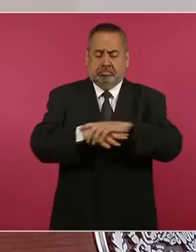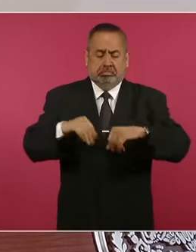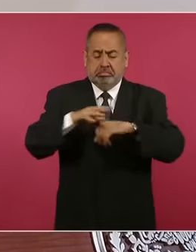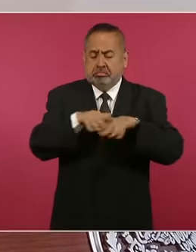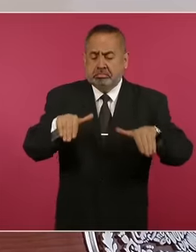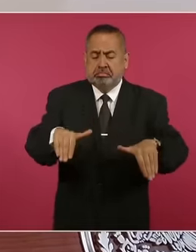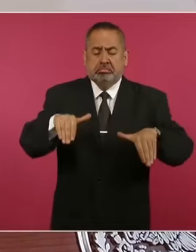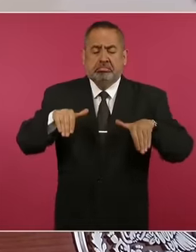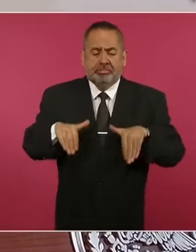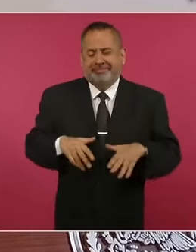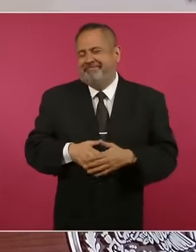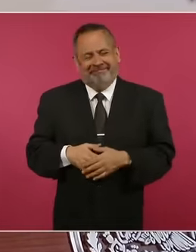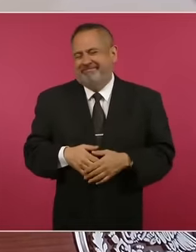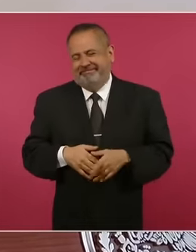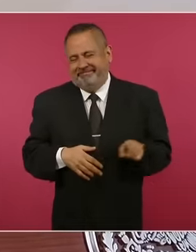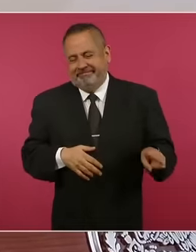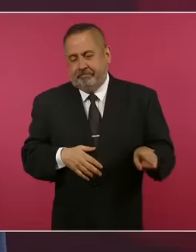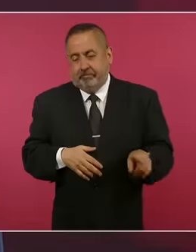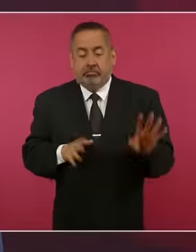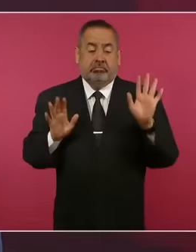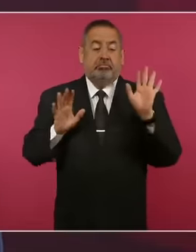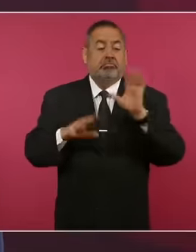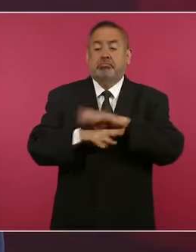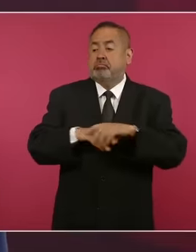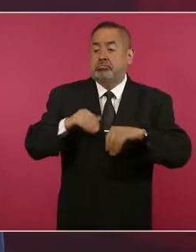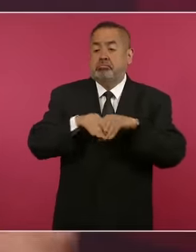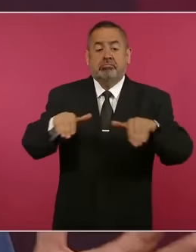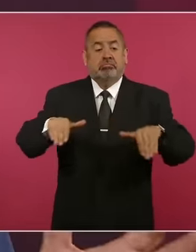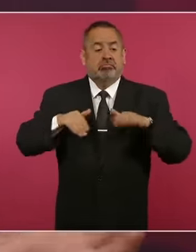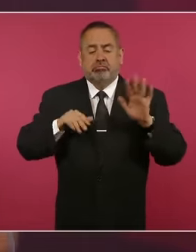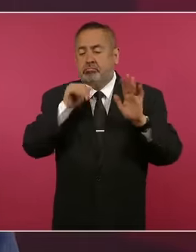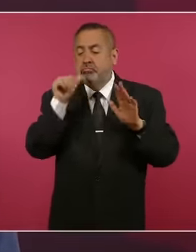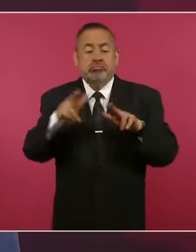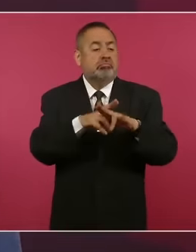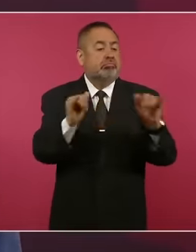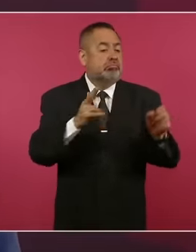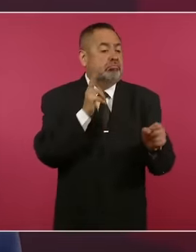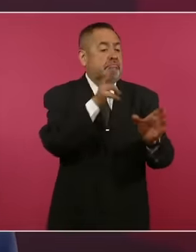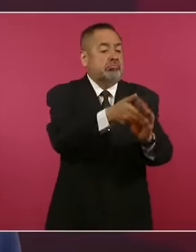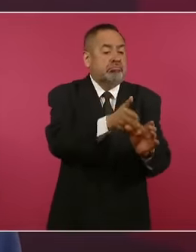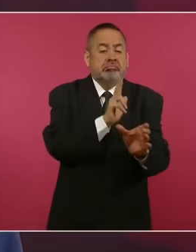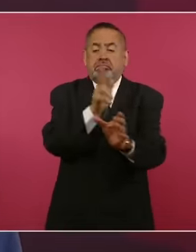los ciudadanos, los que no tienen partido.